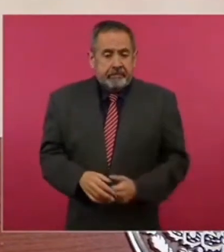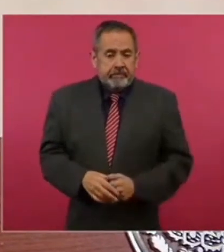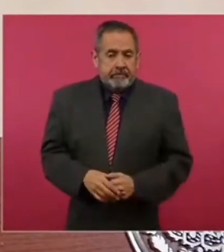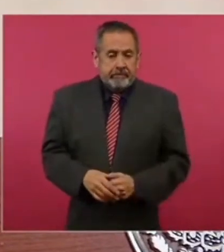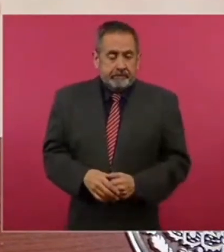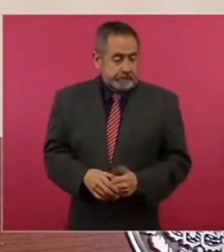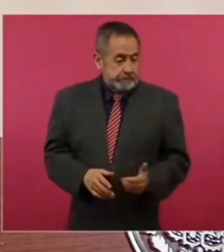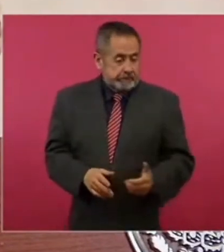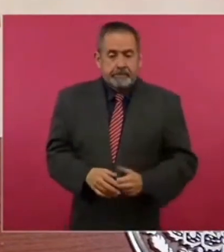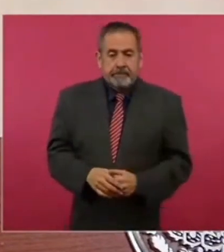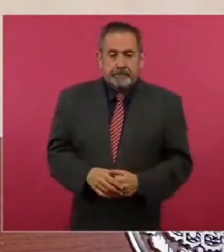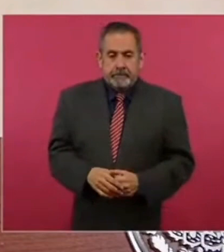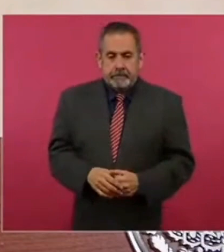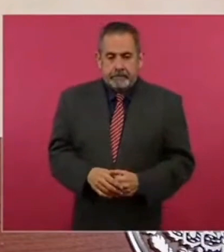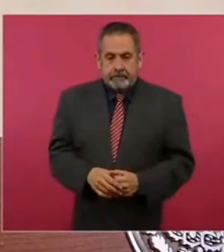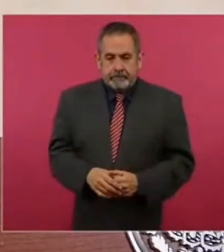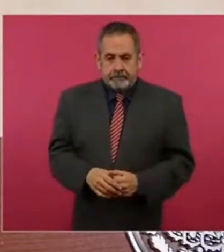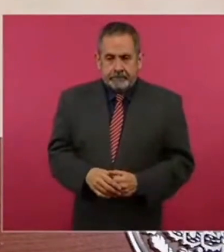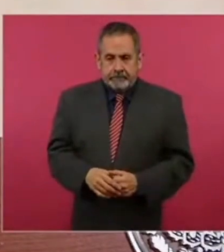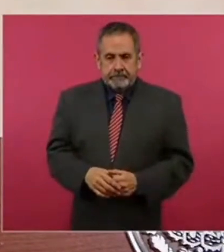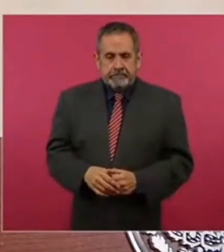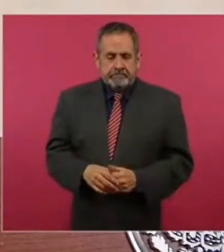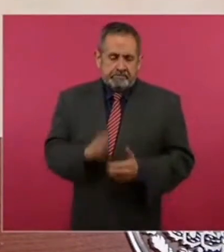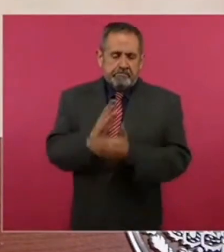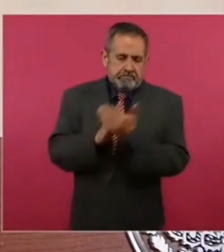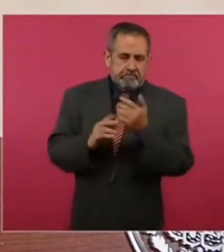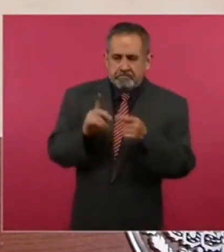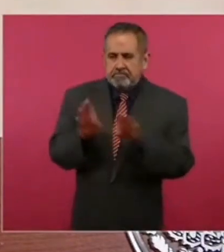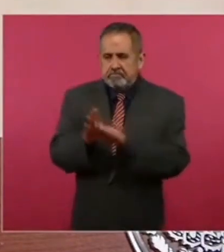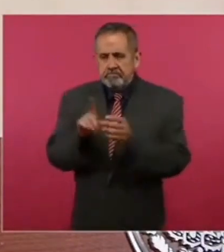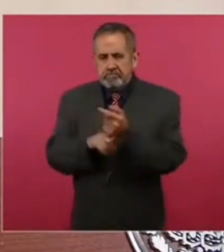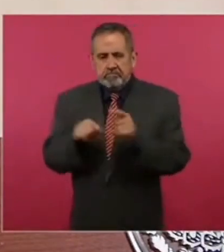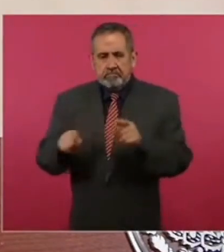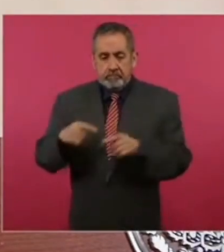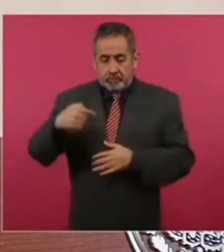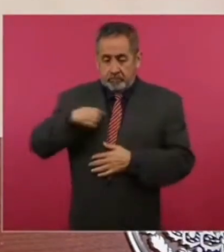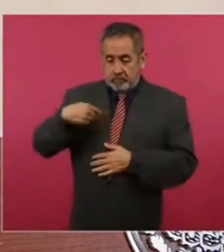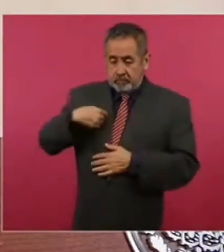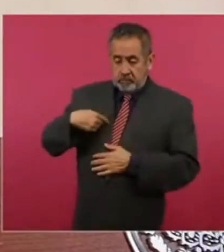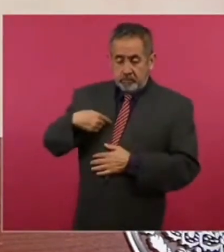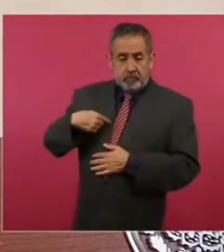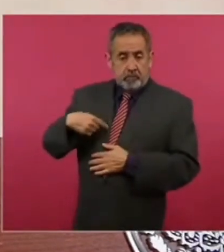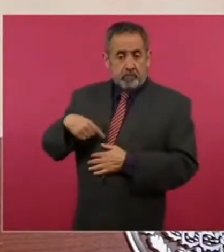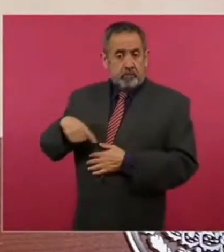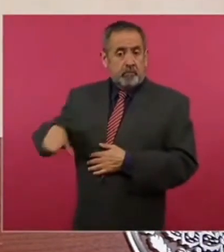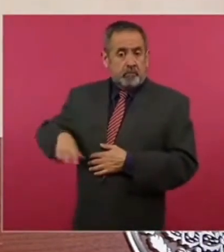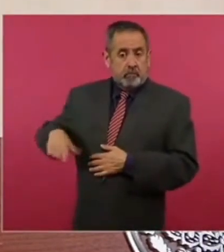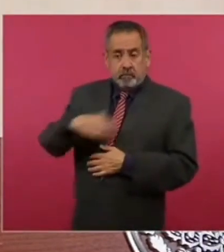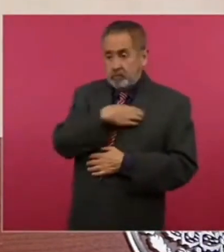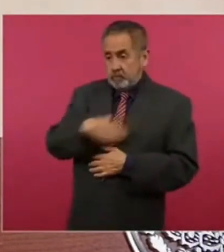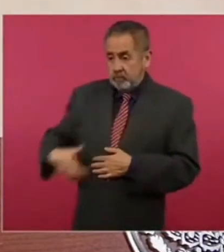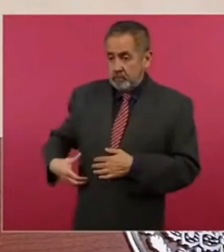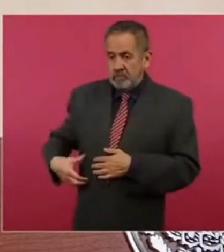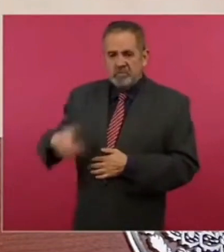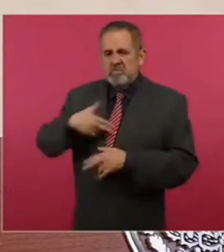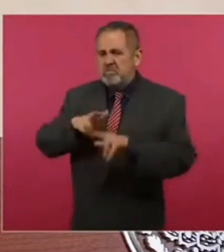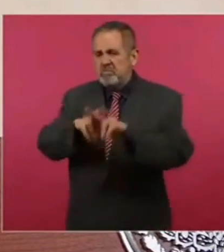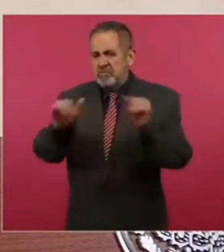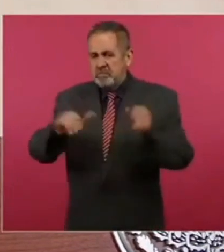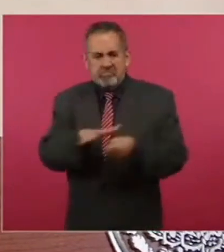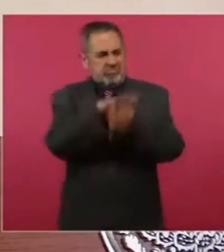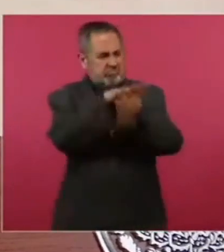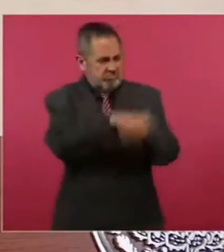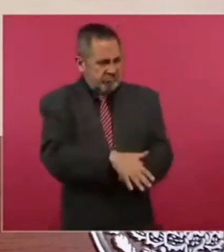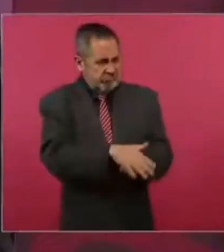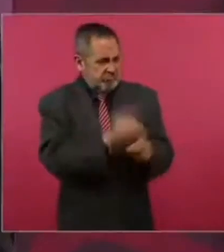Bueno, en lo que corresponde al tiempo que llevo en el gobierno, no hemos reprimido a nadie.